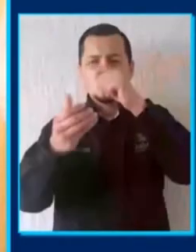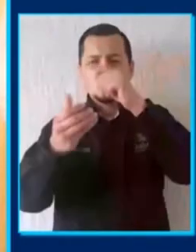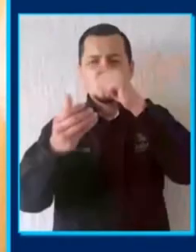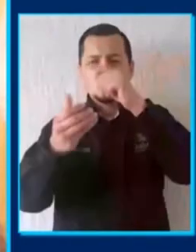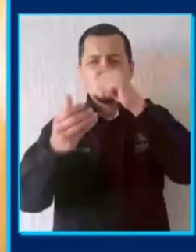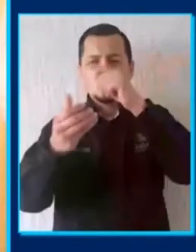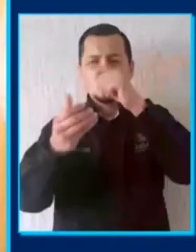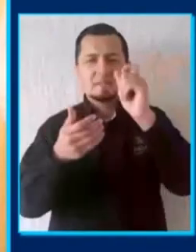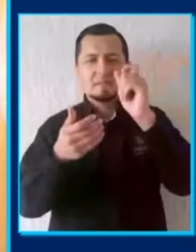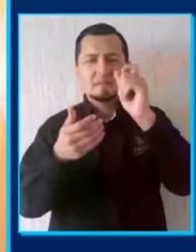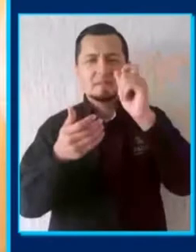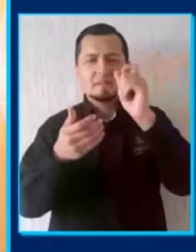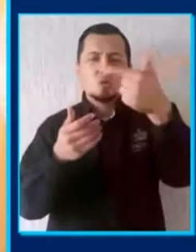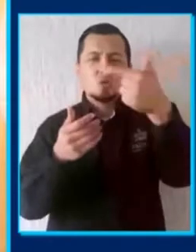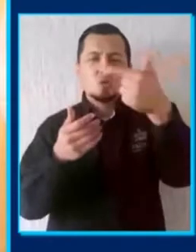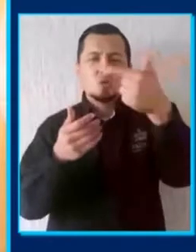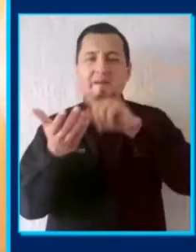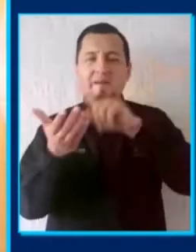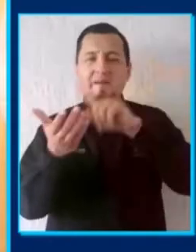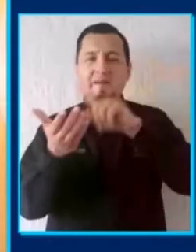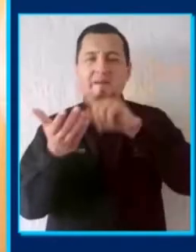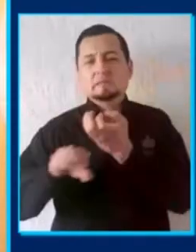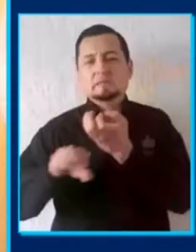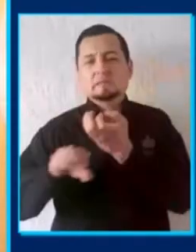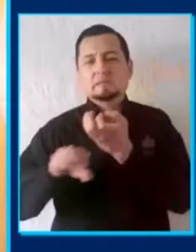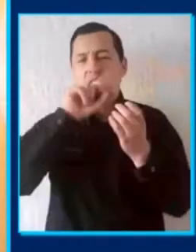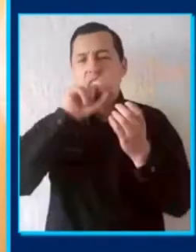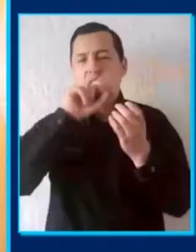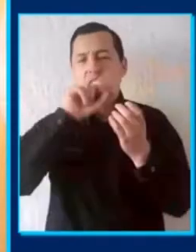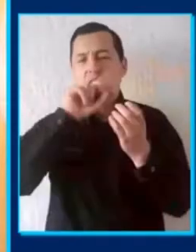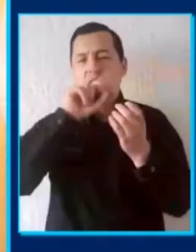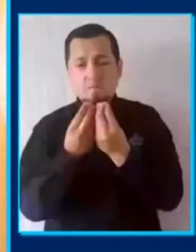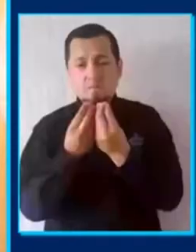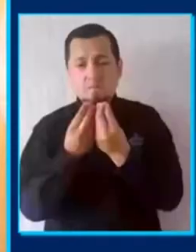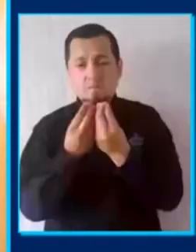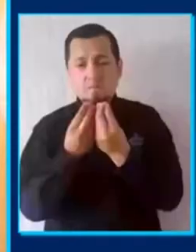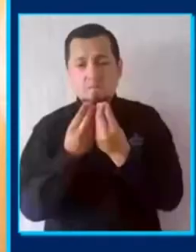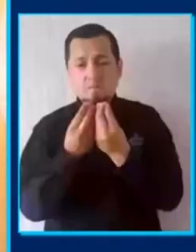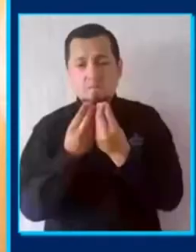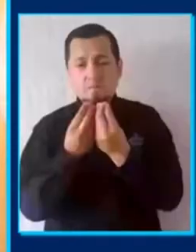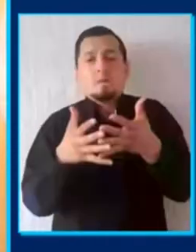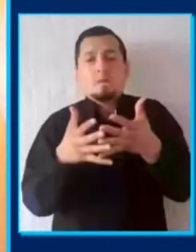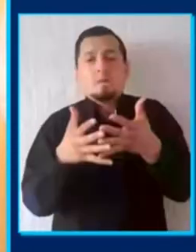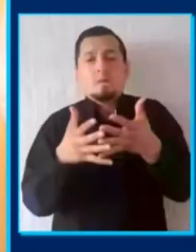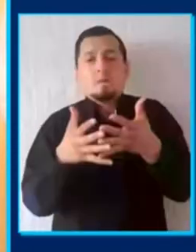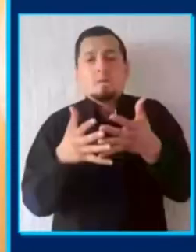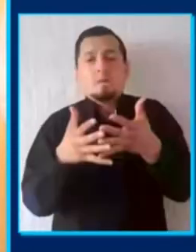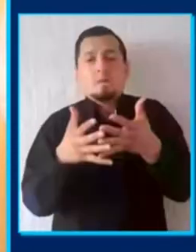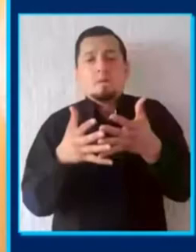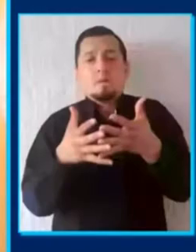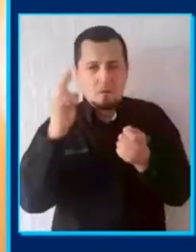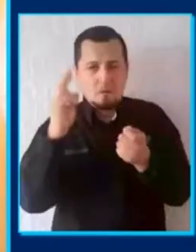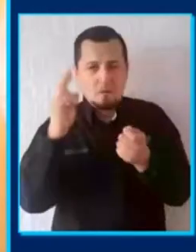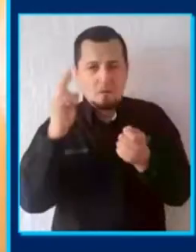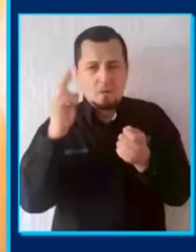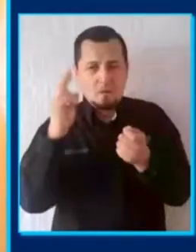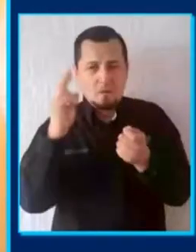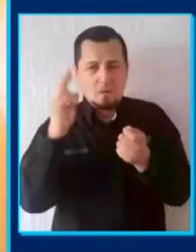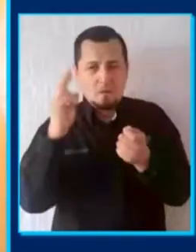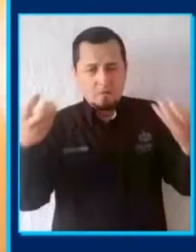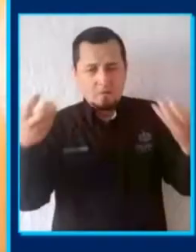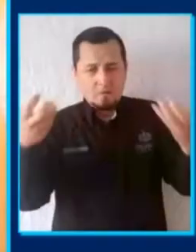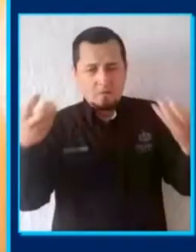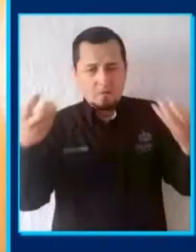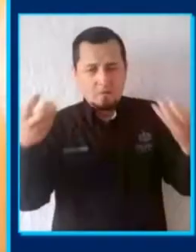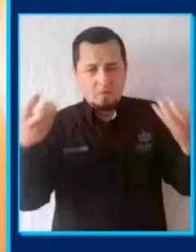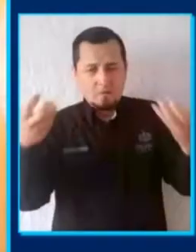la cantidad de vacunas, nos dividimos en dos módulos. Entonces, pedirle a todo el personal de la UDG que acuda ya al